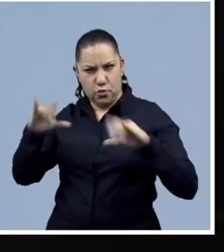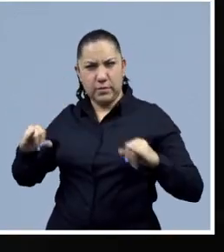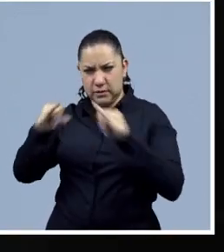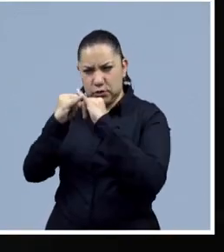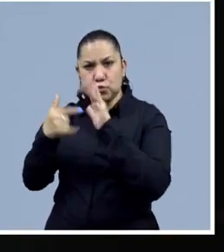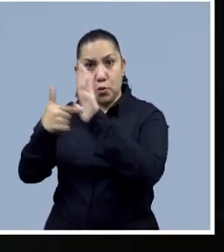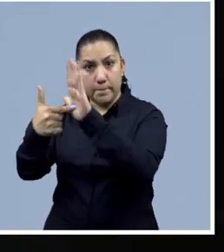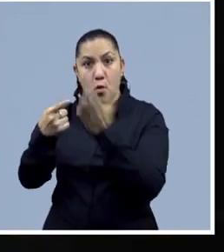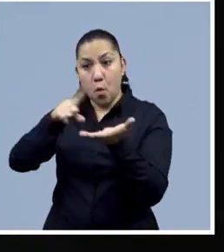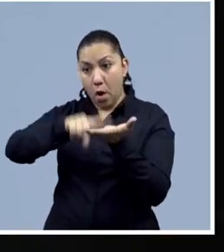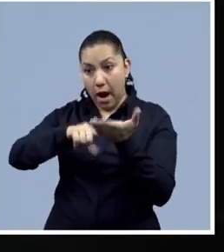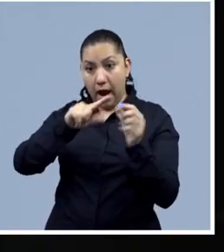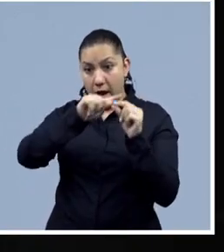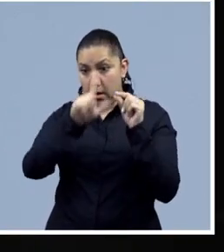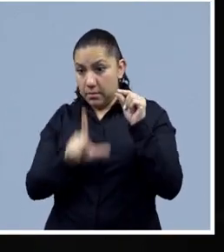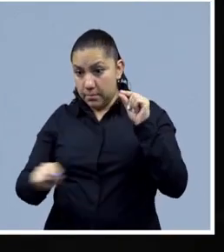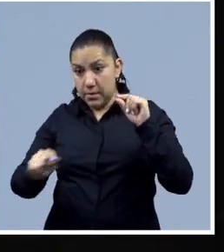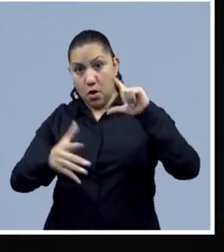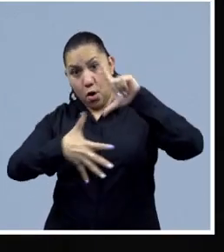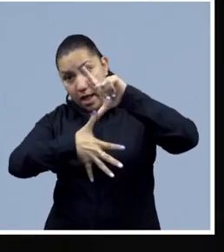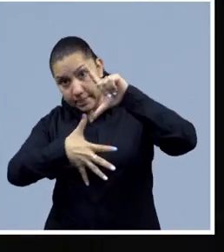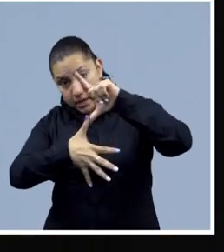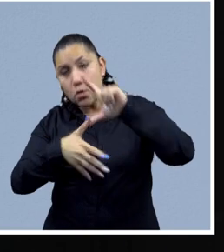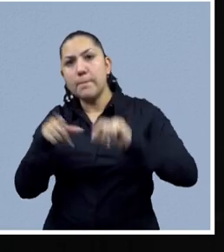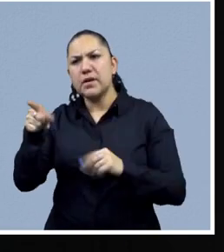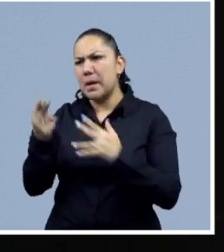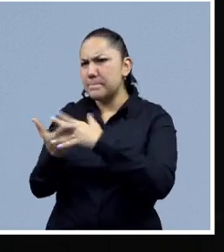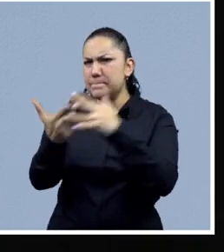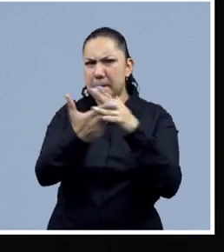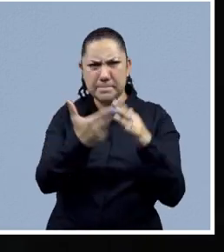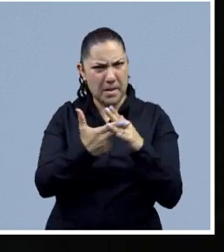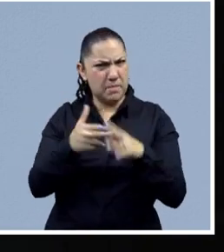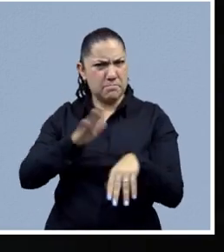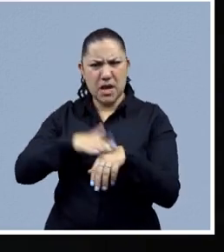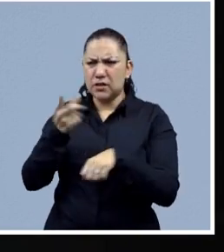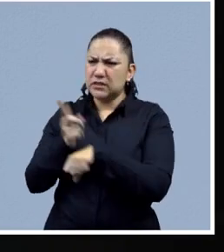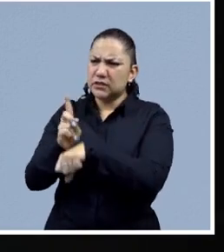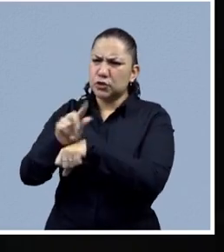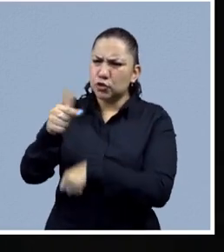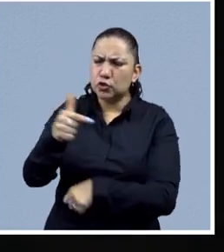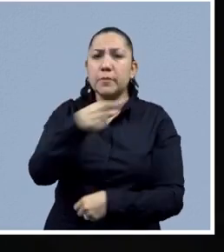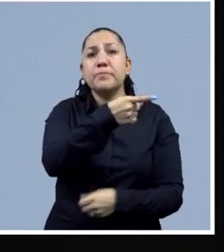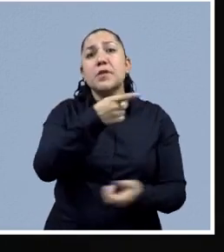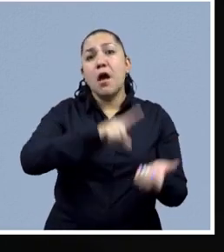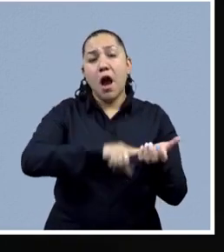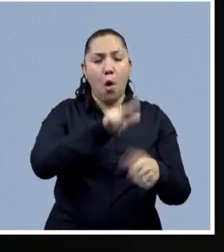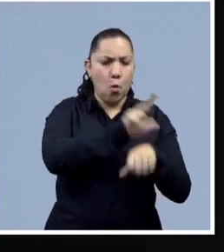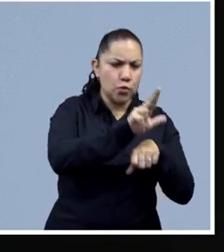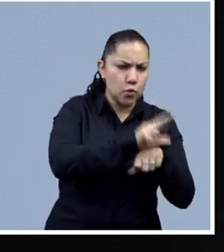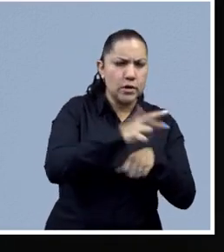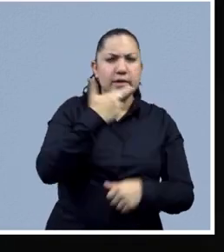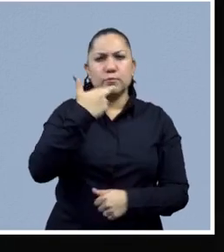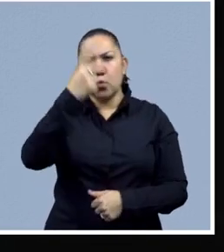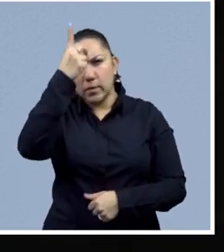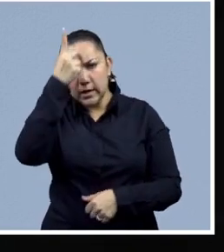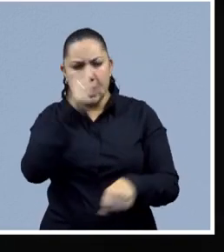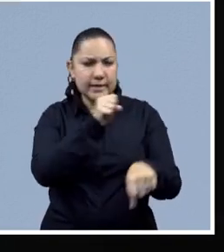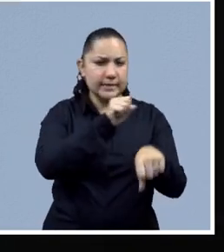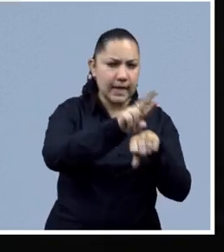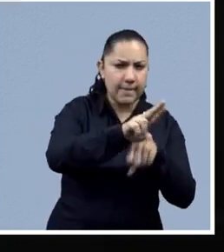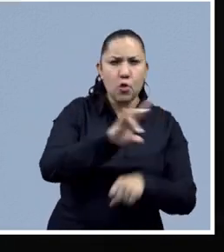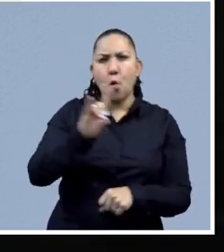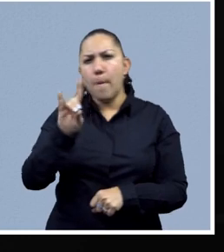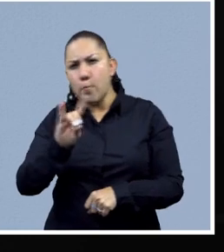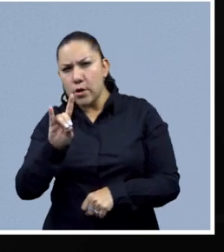por razón de género ocurren cada día en la región. Las mayores tasas de feminicidios se registraron en Honduras, República Dominicana, El